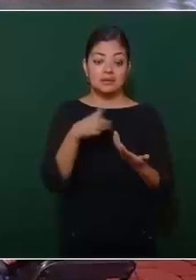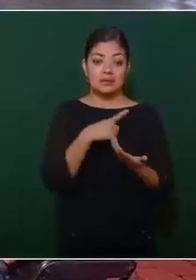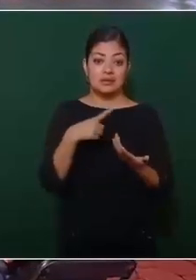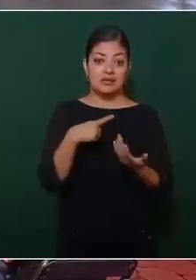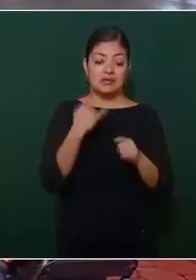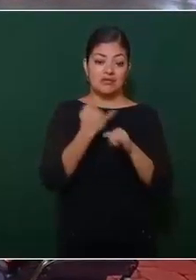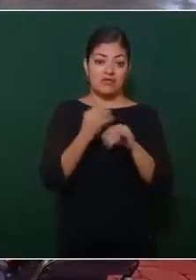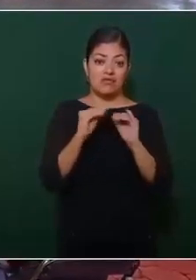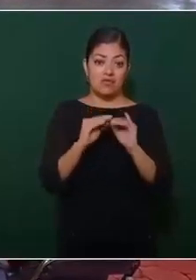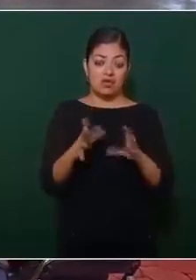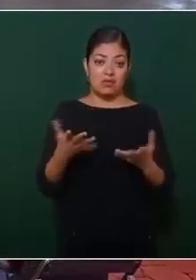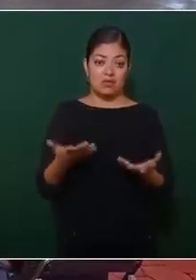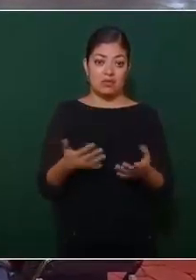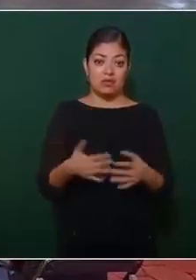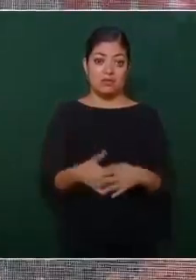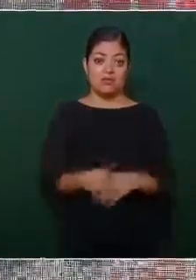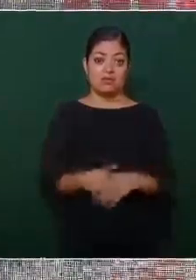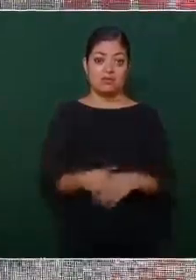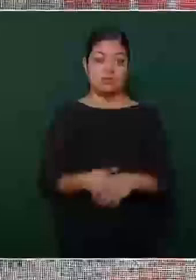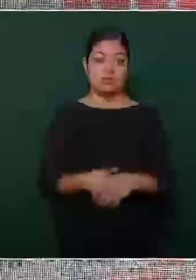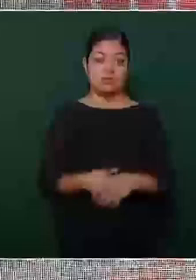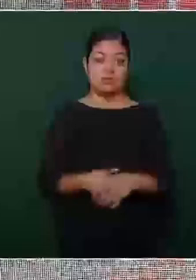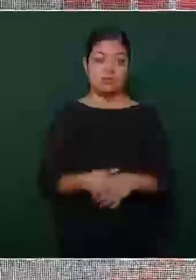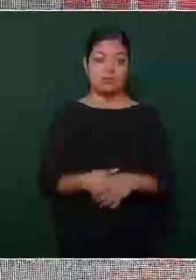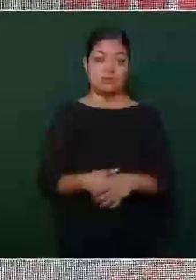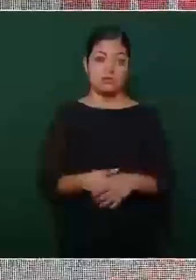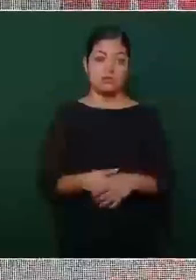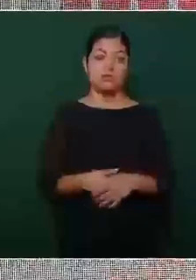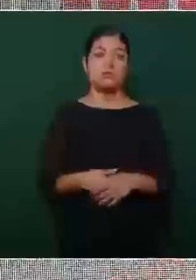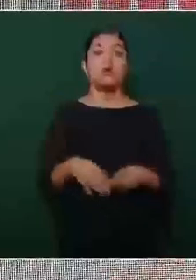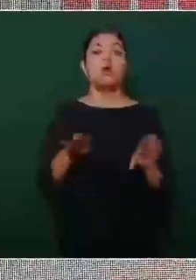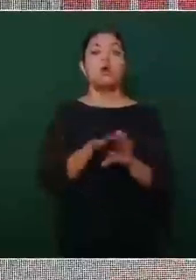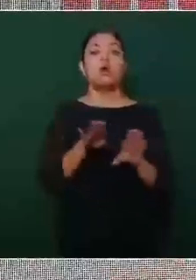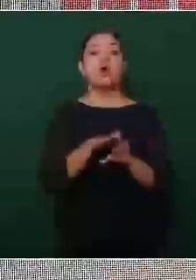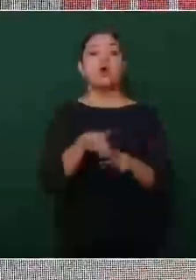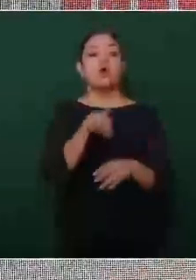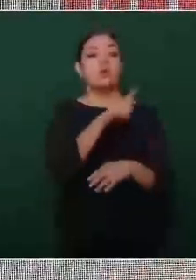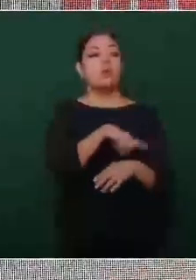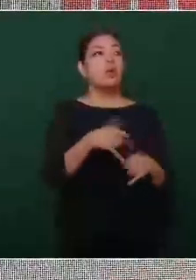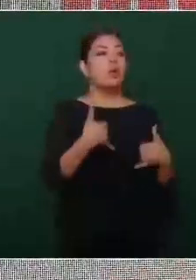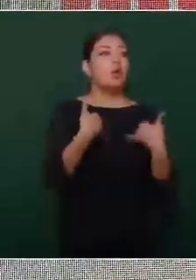información, que no sean manipulables.